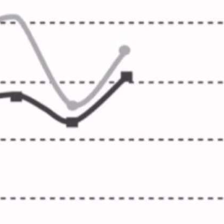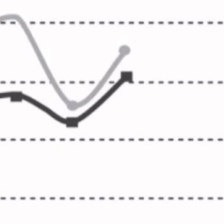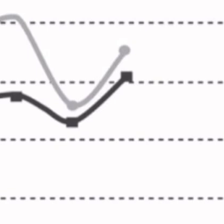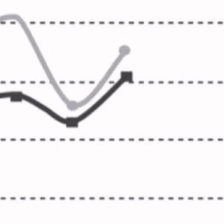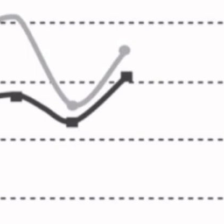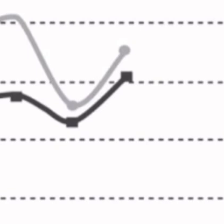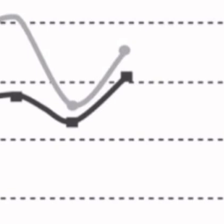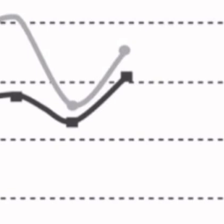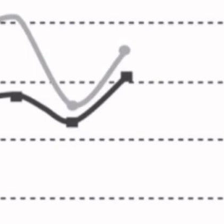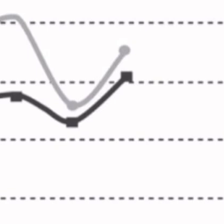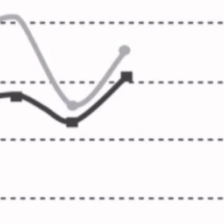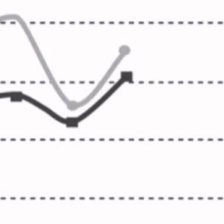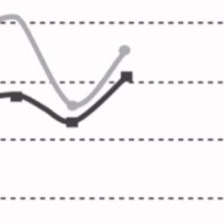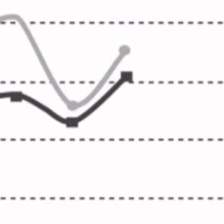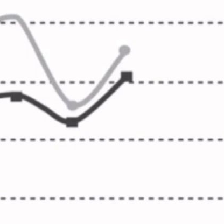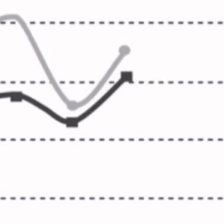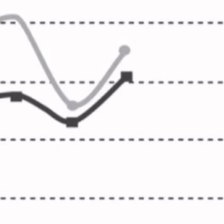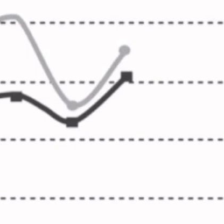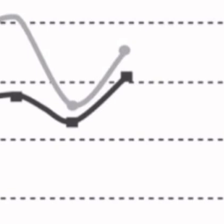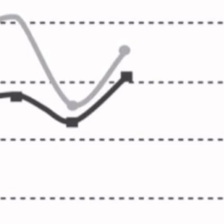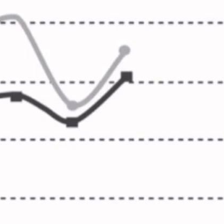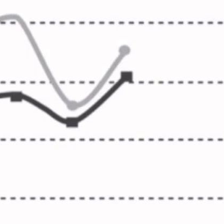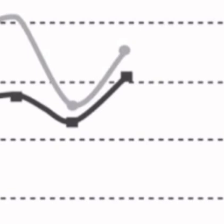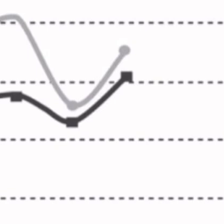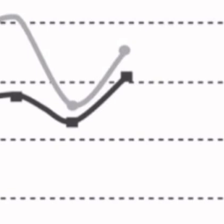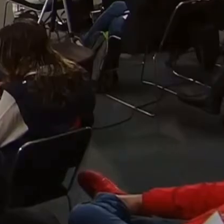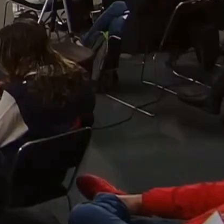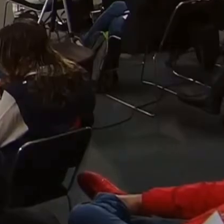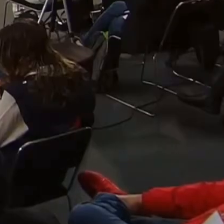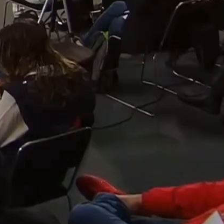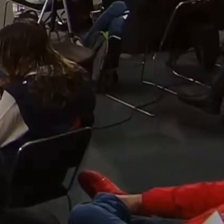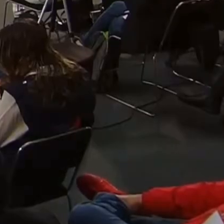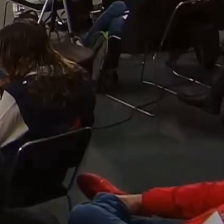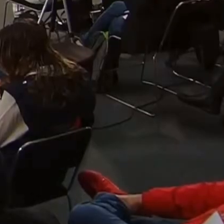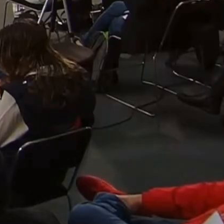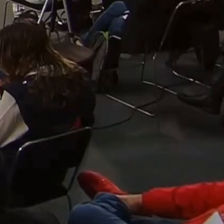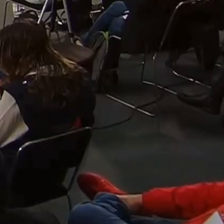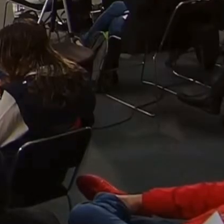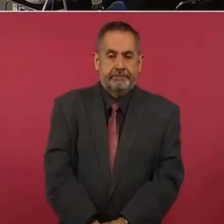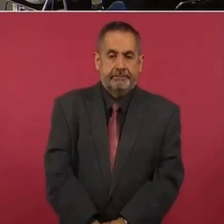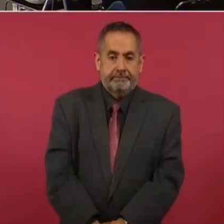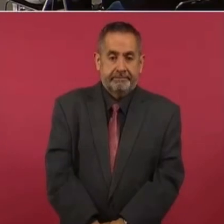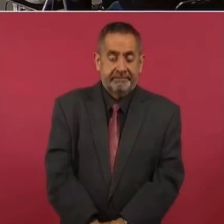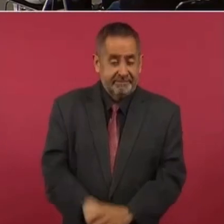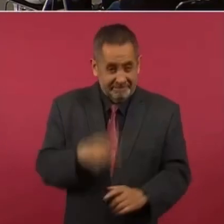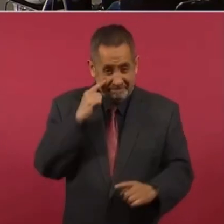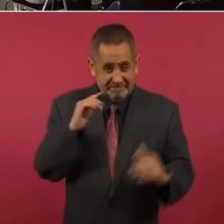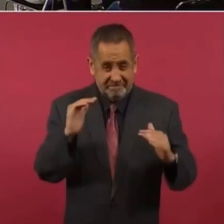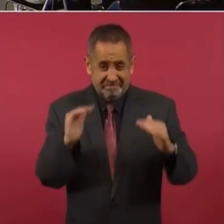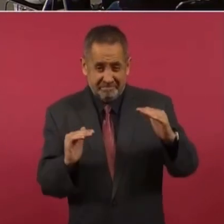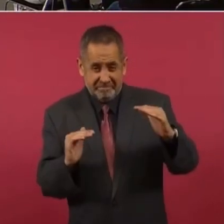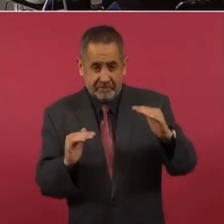cómo fue creando, está aumentando, la desigualdad.